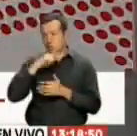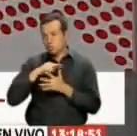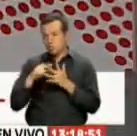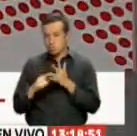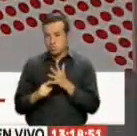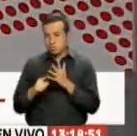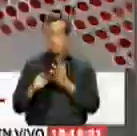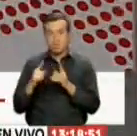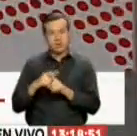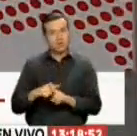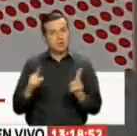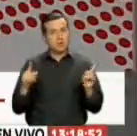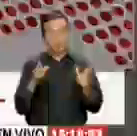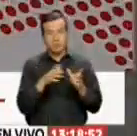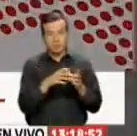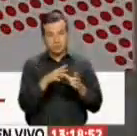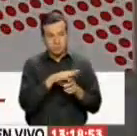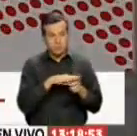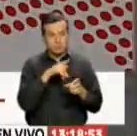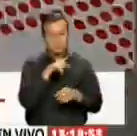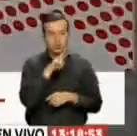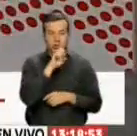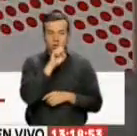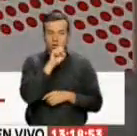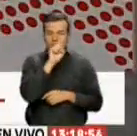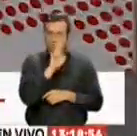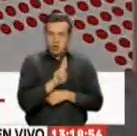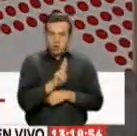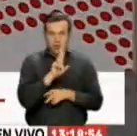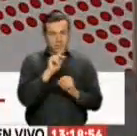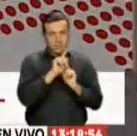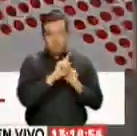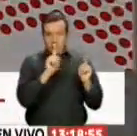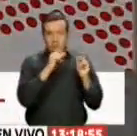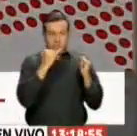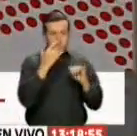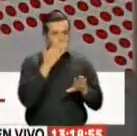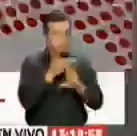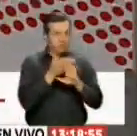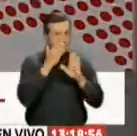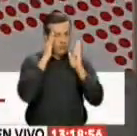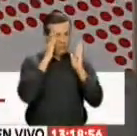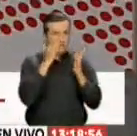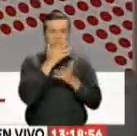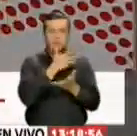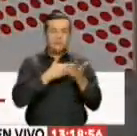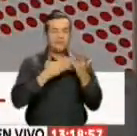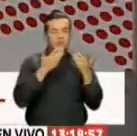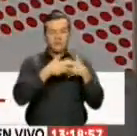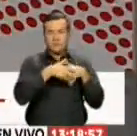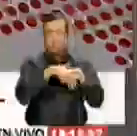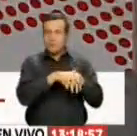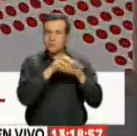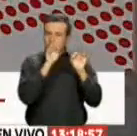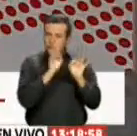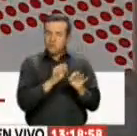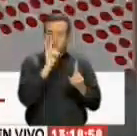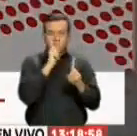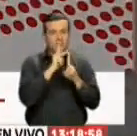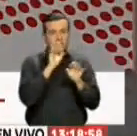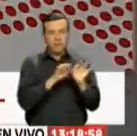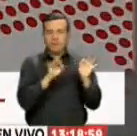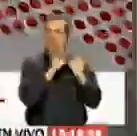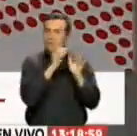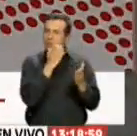no se está planteando en ProSur en este momento Lo que sí se está mirando mucho es alrededor de la integración Que es el componente